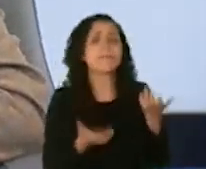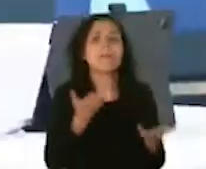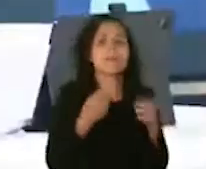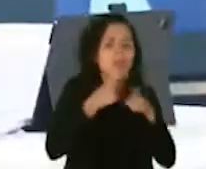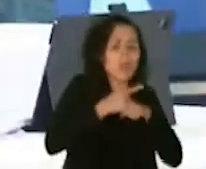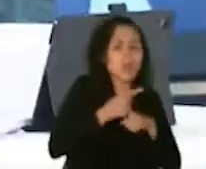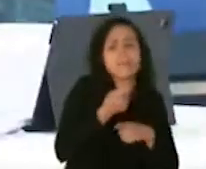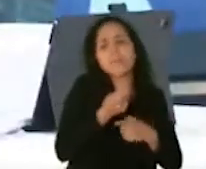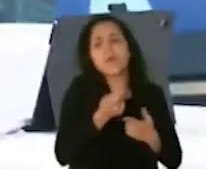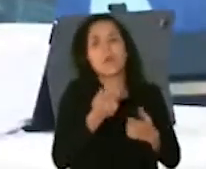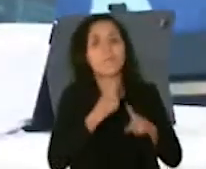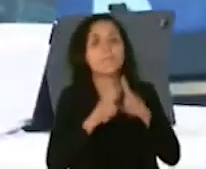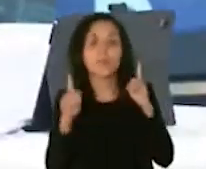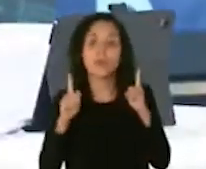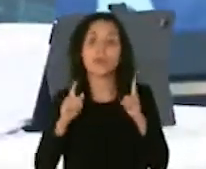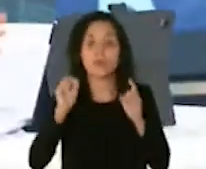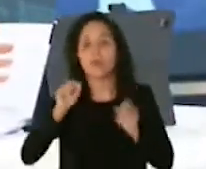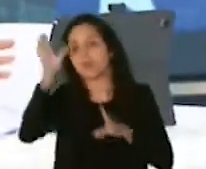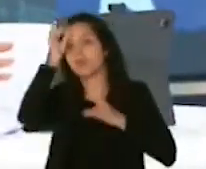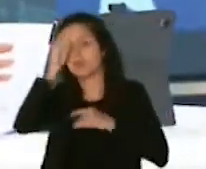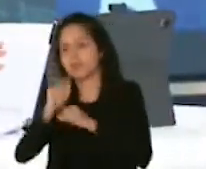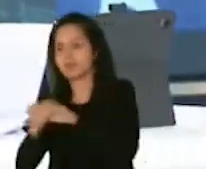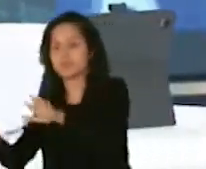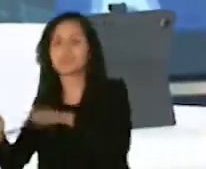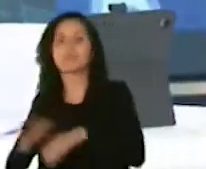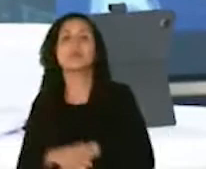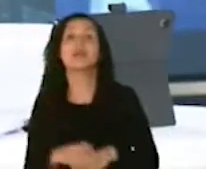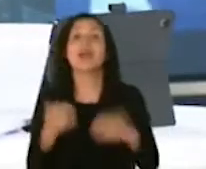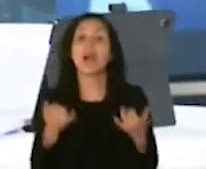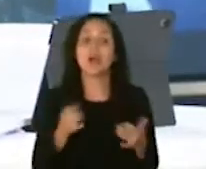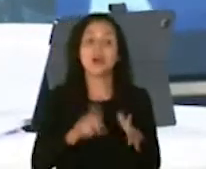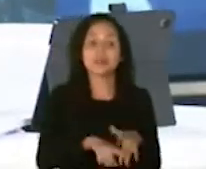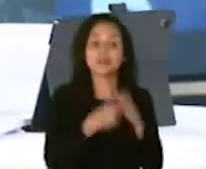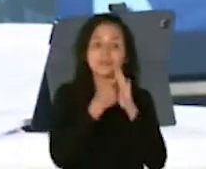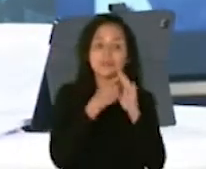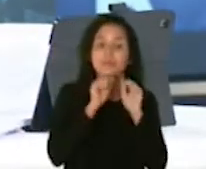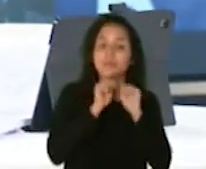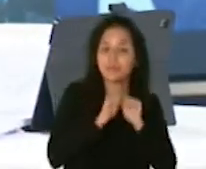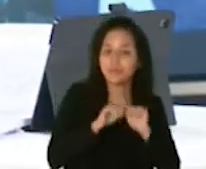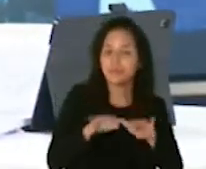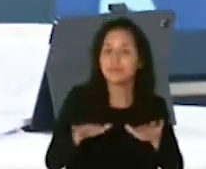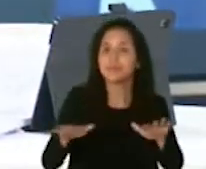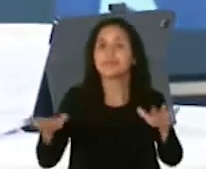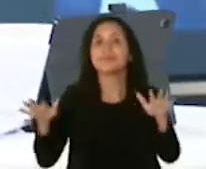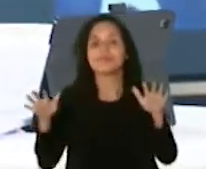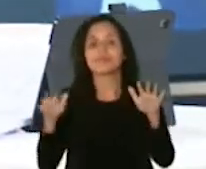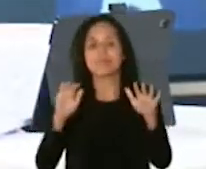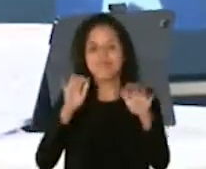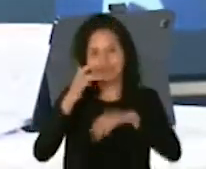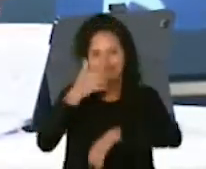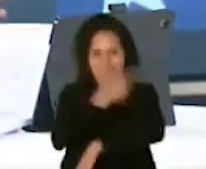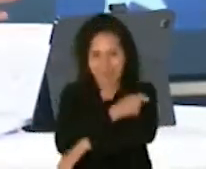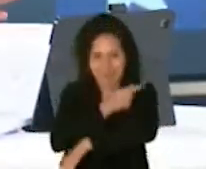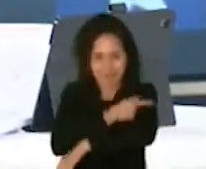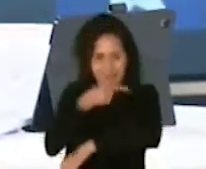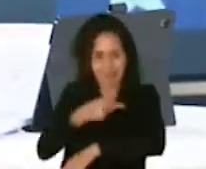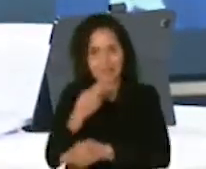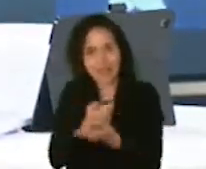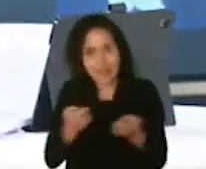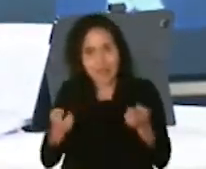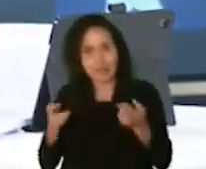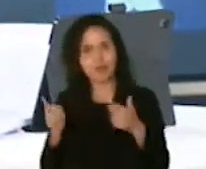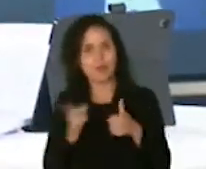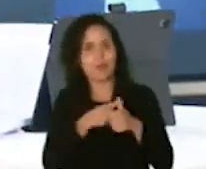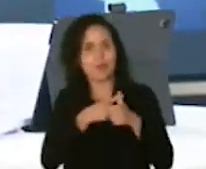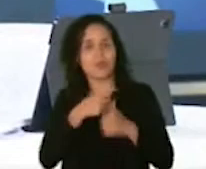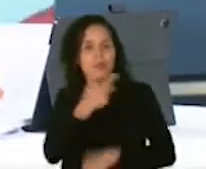señala es que estamos al inicio del manejo de esta pandemia mediante esta herramienta nueva que vamos a tener que es esta primera vacuna porque